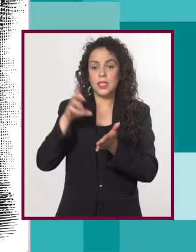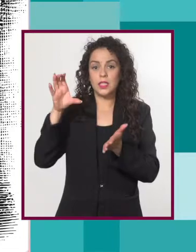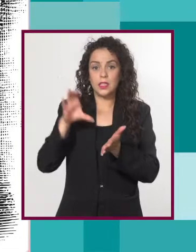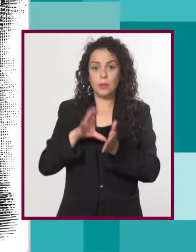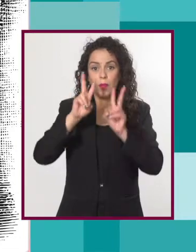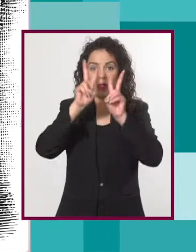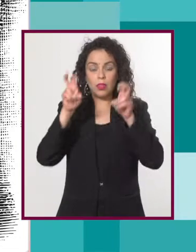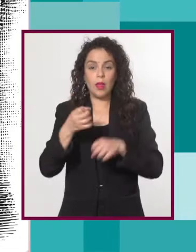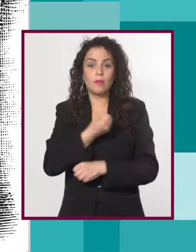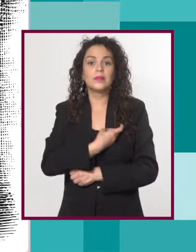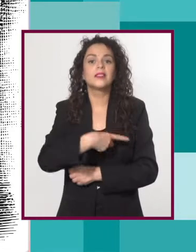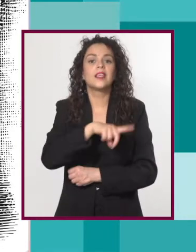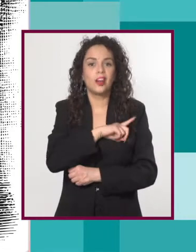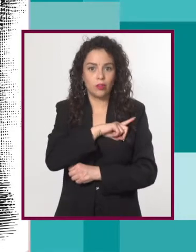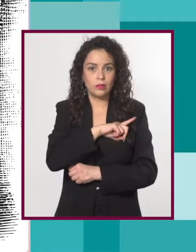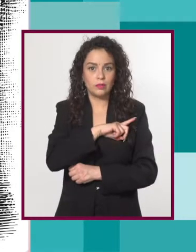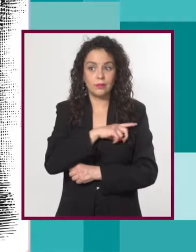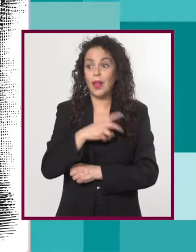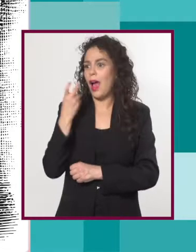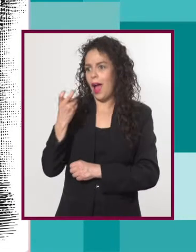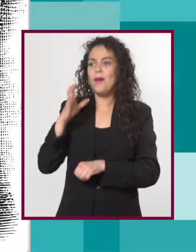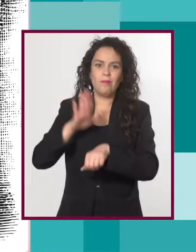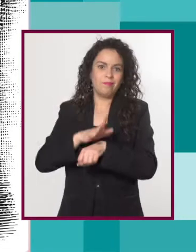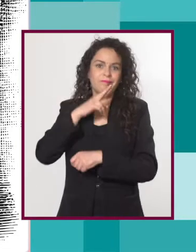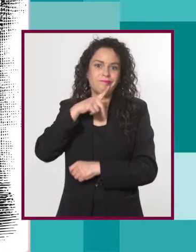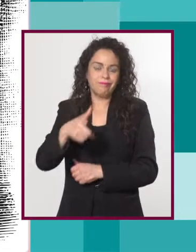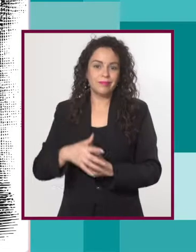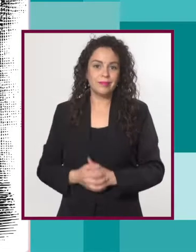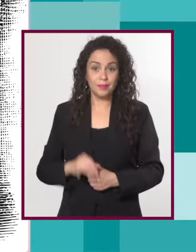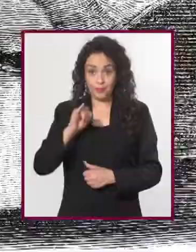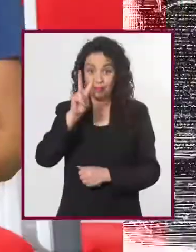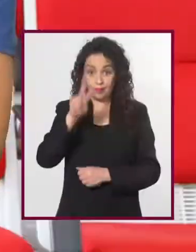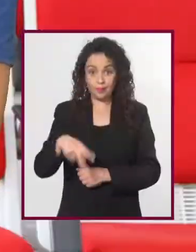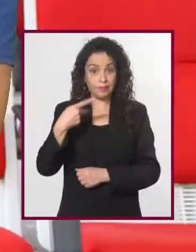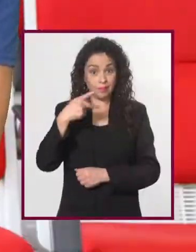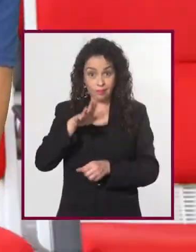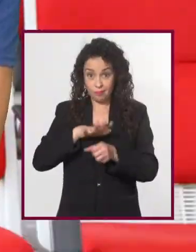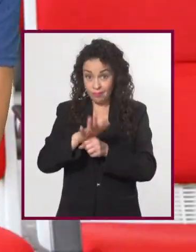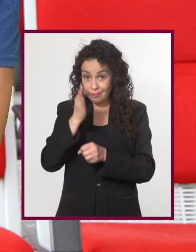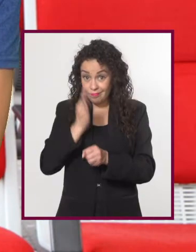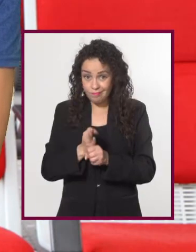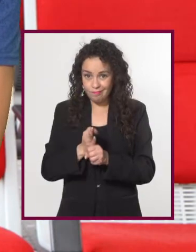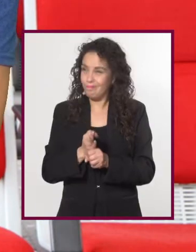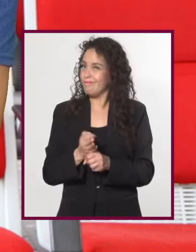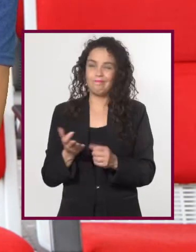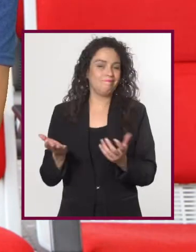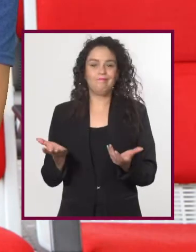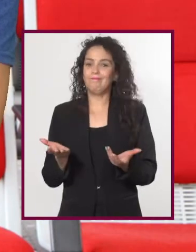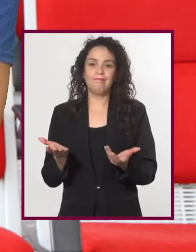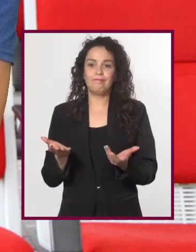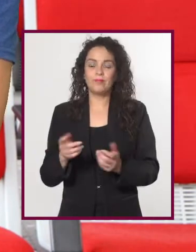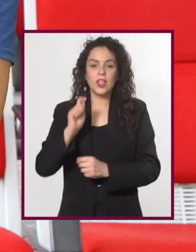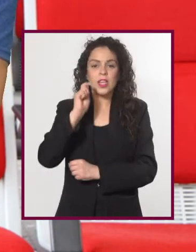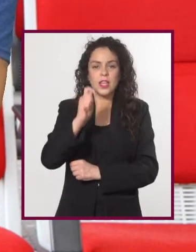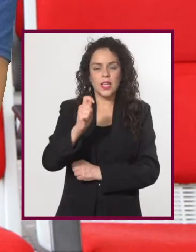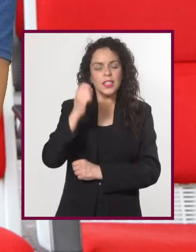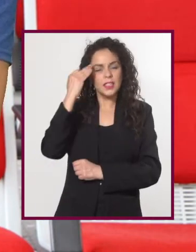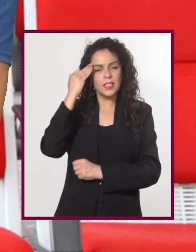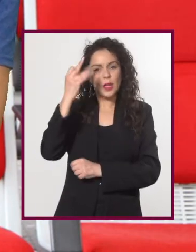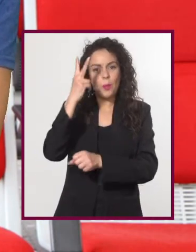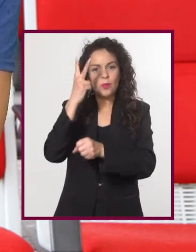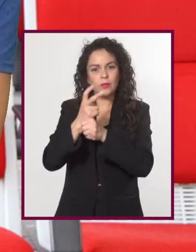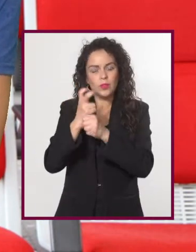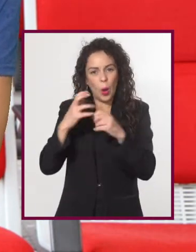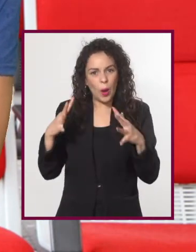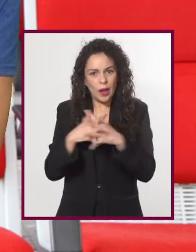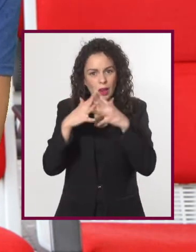considera la discapacidad como un tema de salud. Eso está mejor. Sí, pero es insuficiente. Si bien en